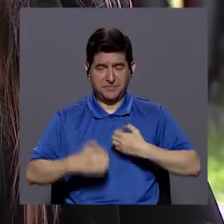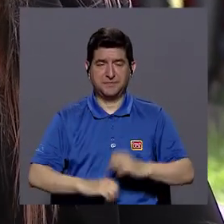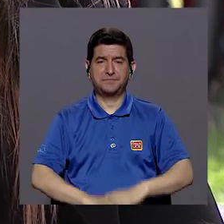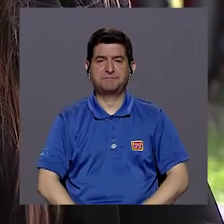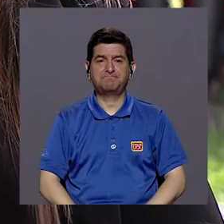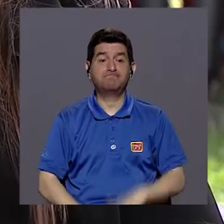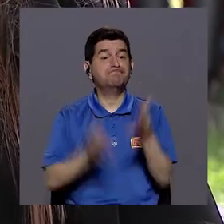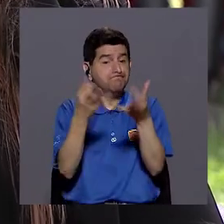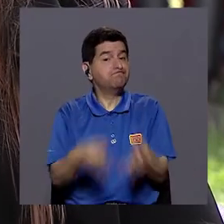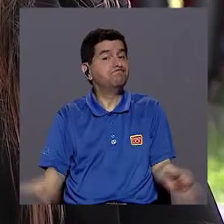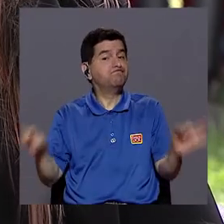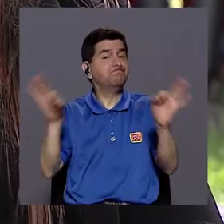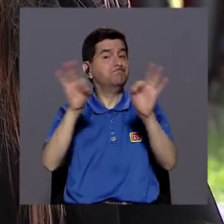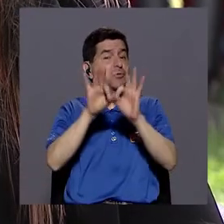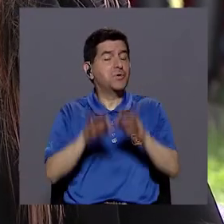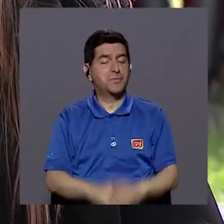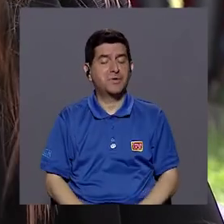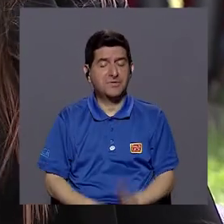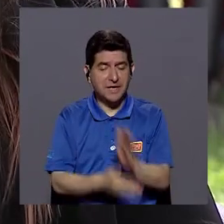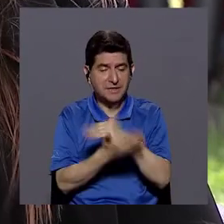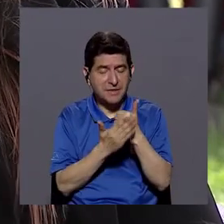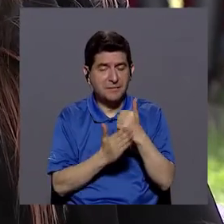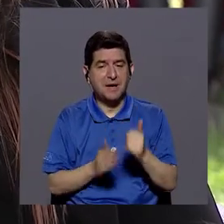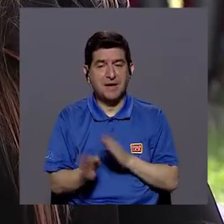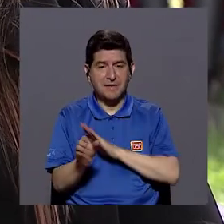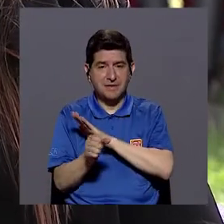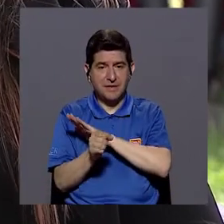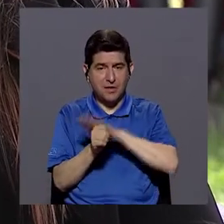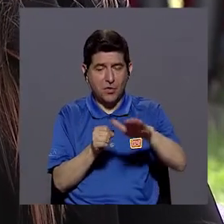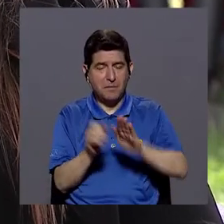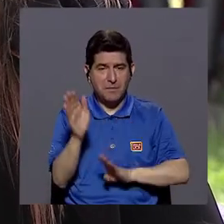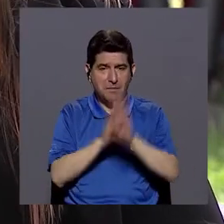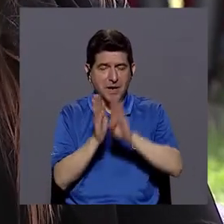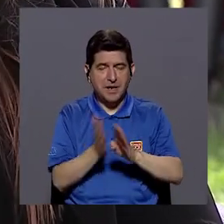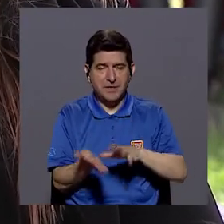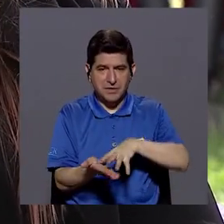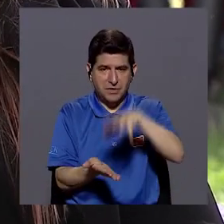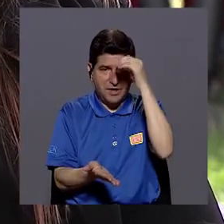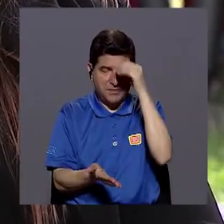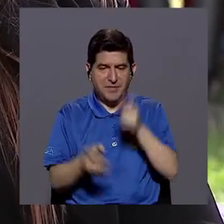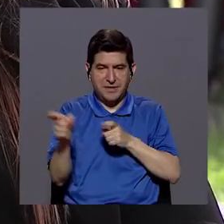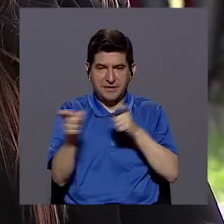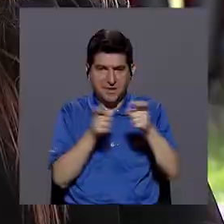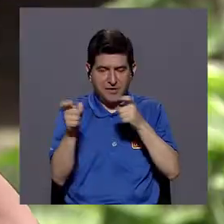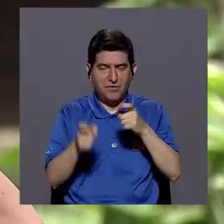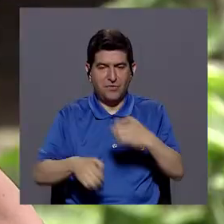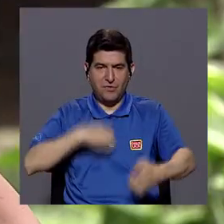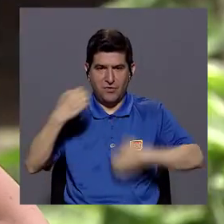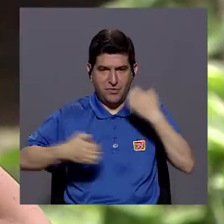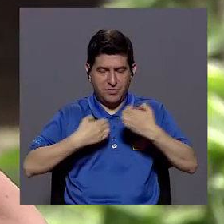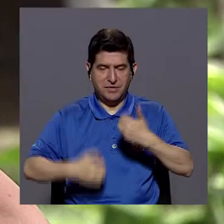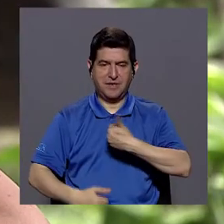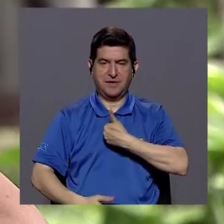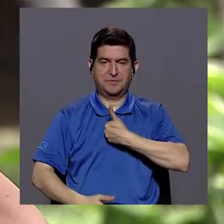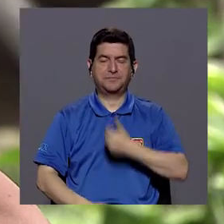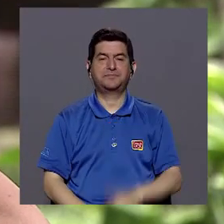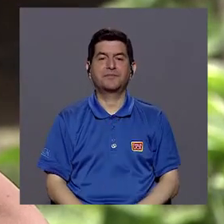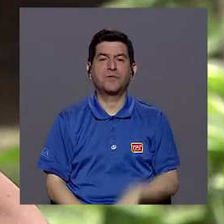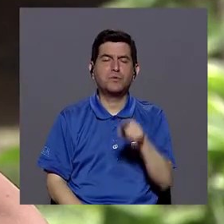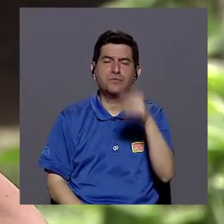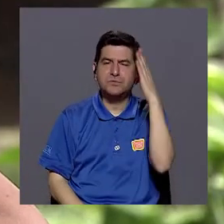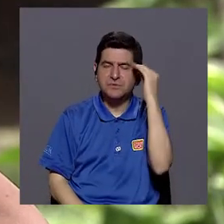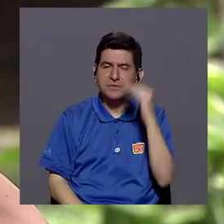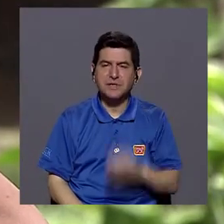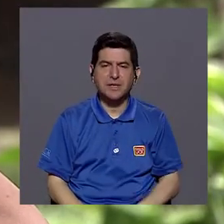eso es fundamental y también es parte del desarrollo integral, ¿verdad? Poder aprender a gestionar nuestras emociones. Gloria, según tu experiencia